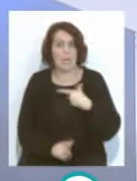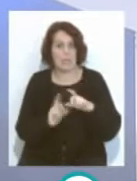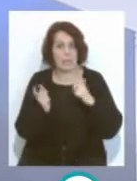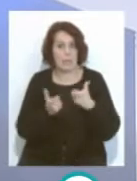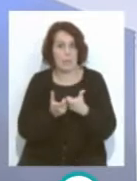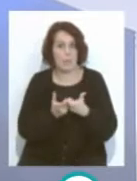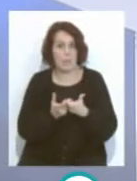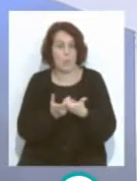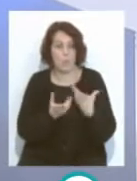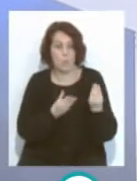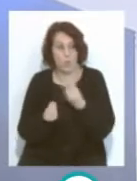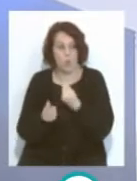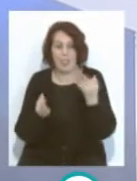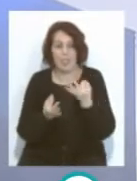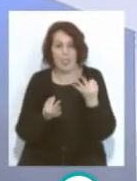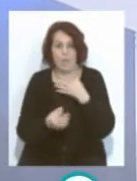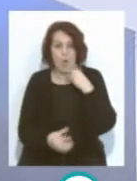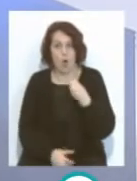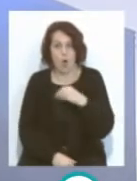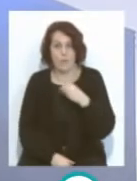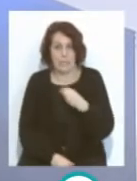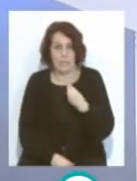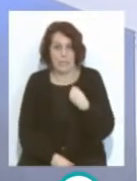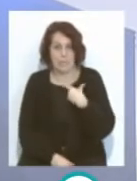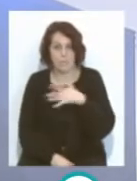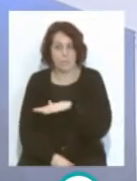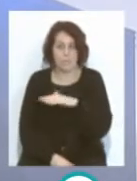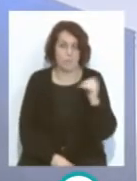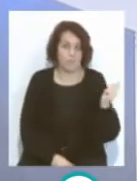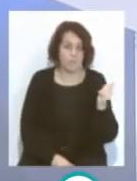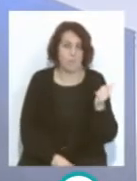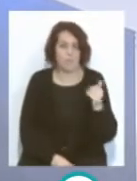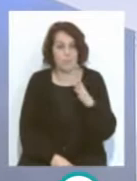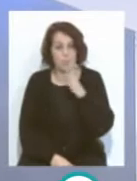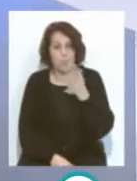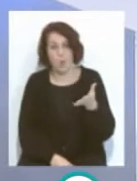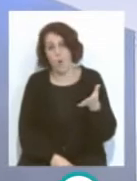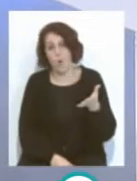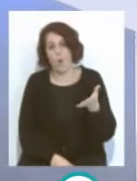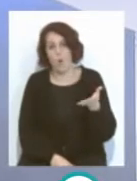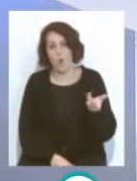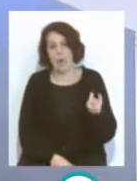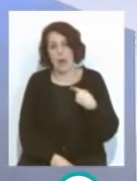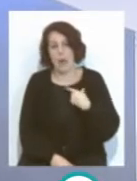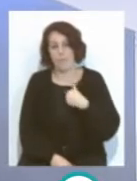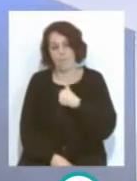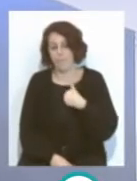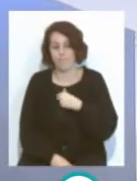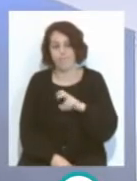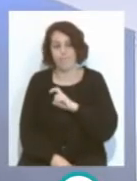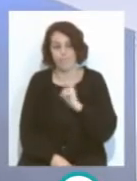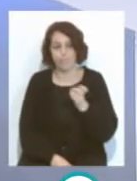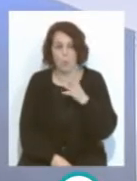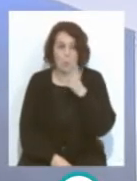recurrir a los canteranos, o a los jugadores del filial, porque eso de cantera ya es otro papel, porque igual